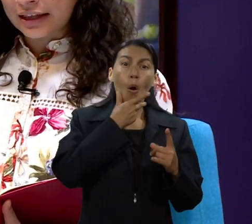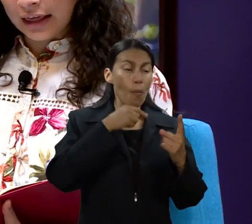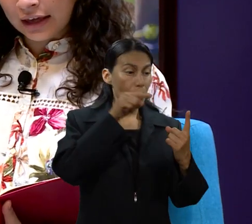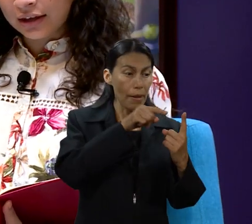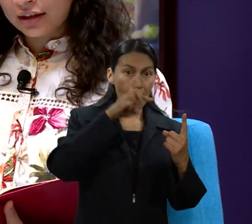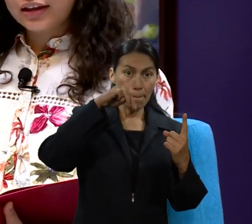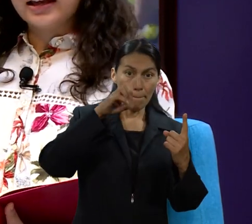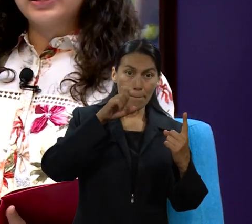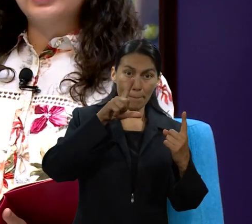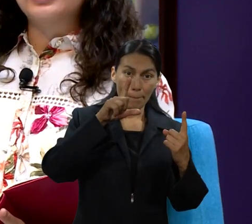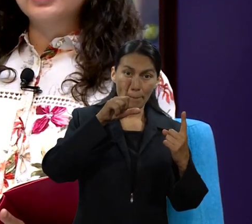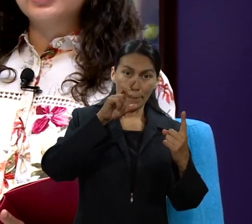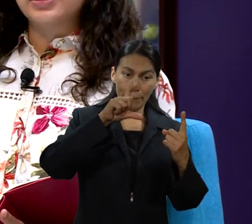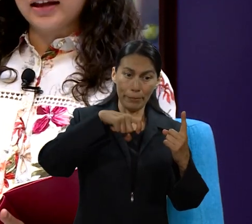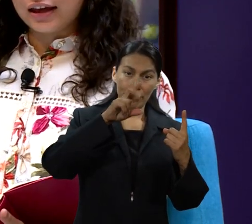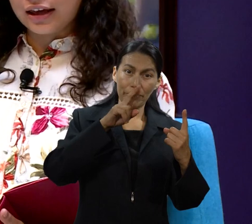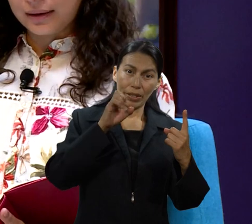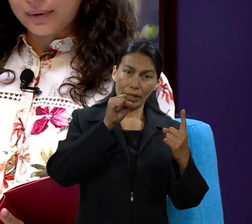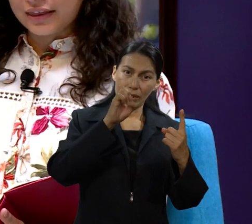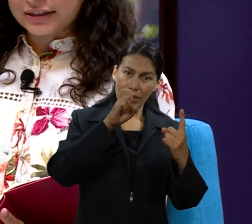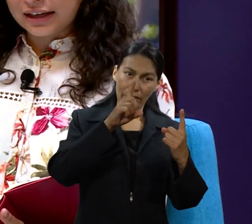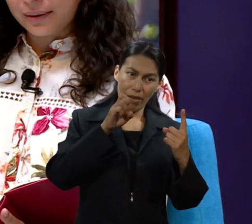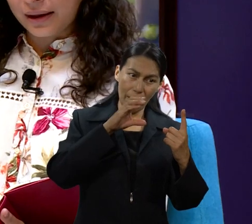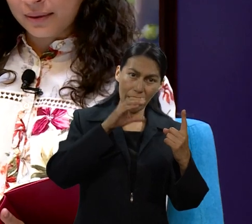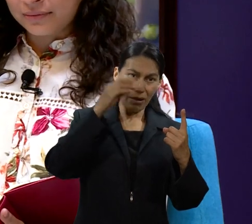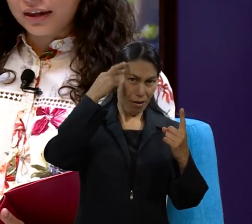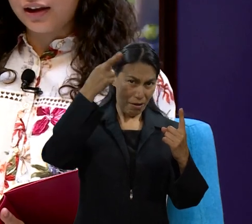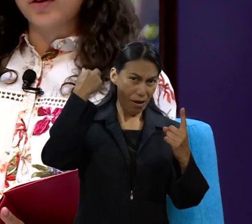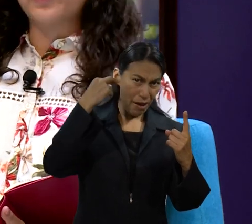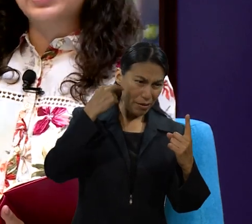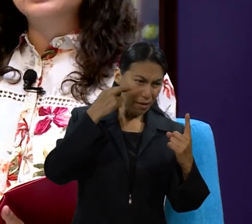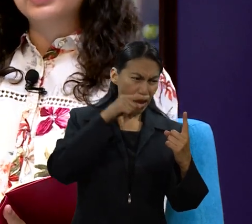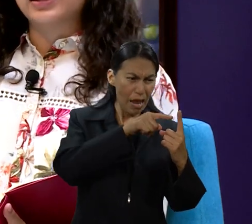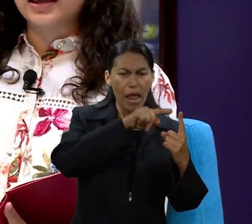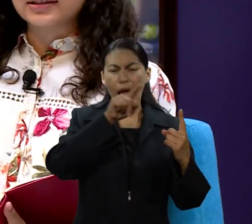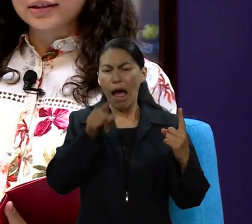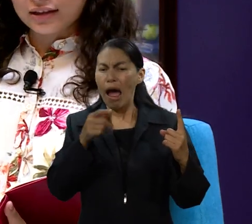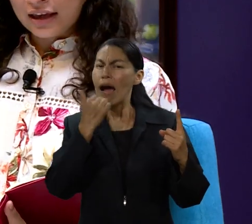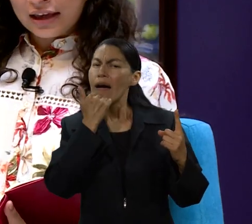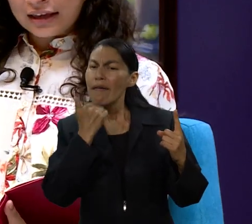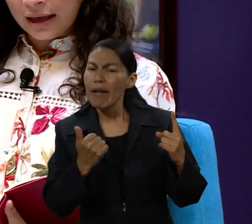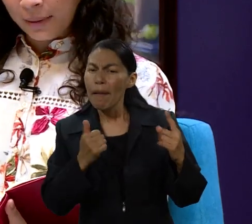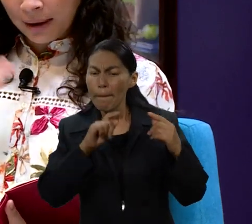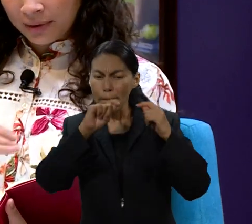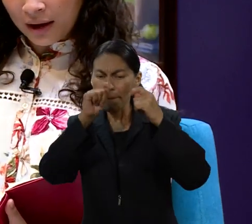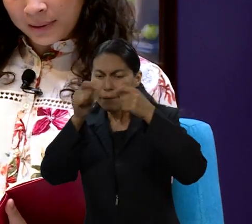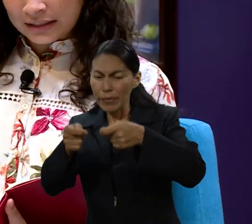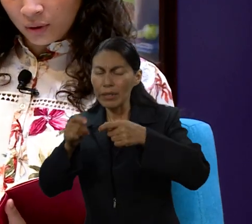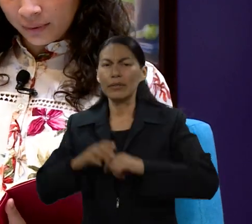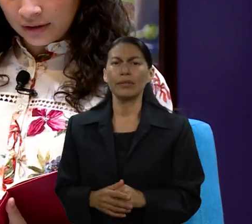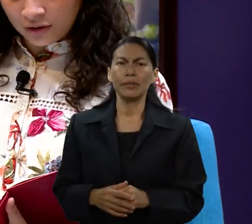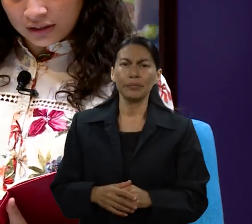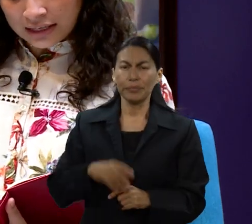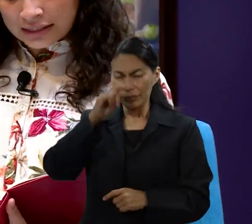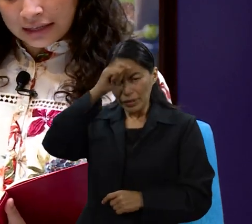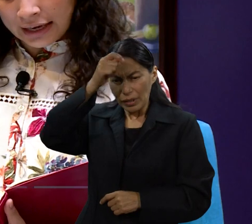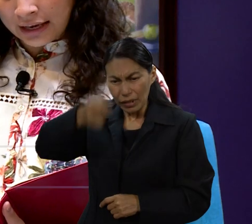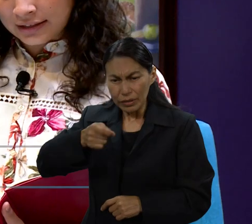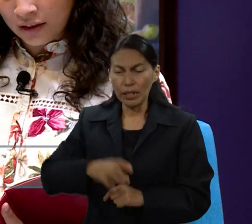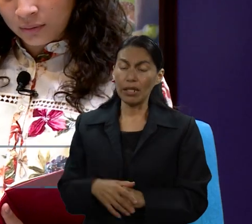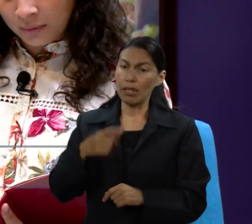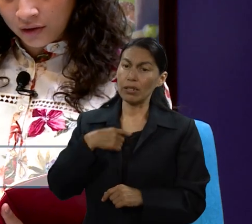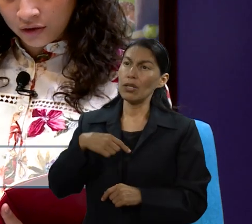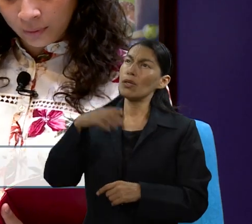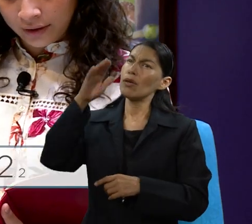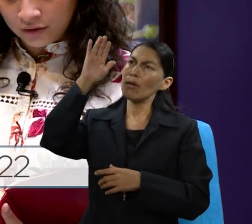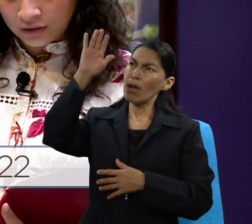Melquisedec, el rey, quiere bendecir a Abraham y él le ofrece riquezas. Y Abraham, en el versículo 22, le dice, He